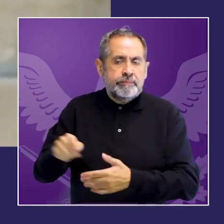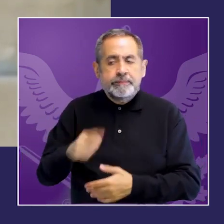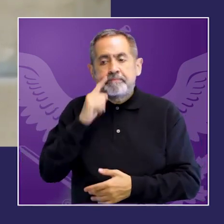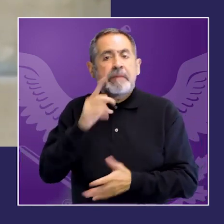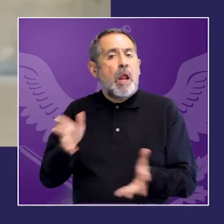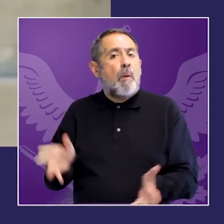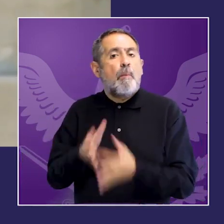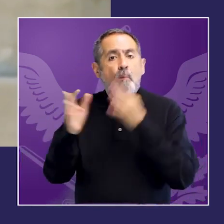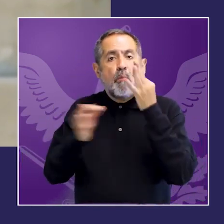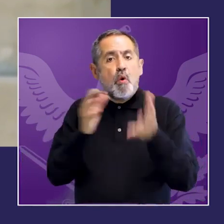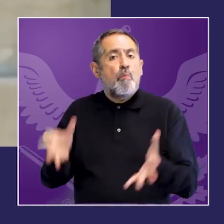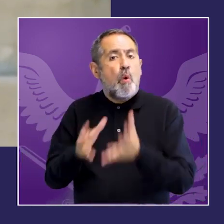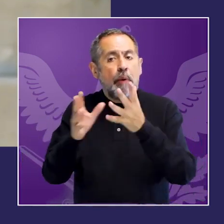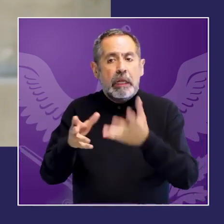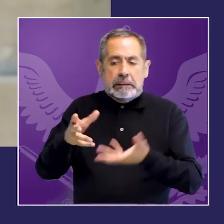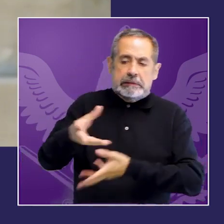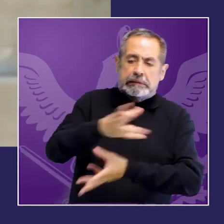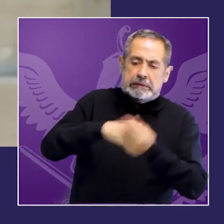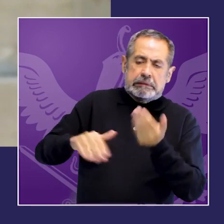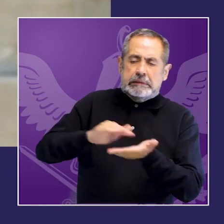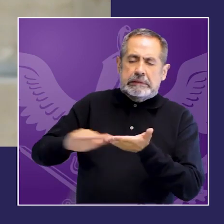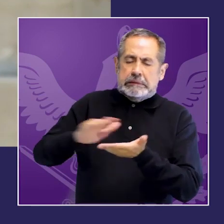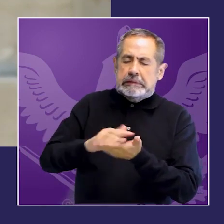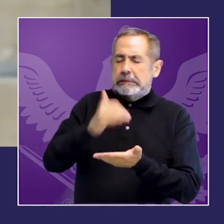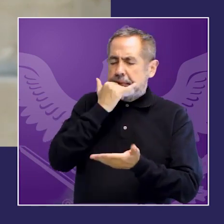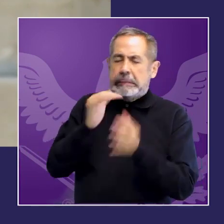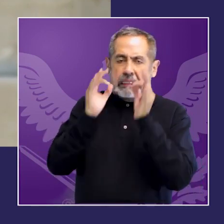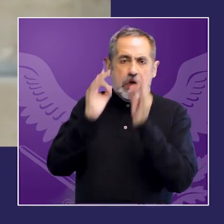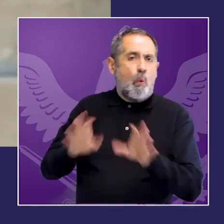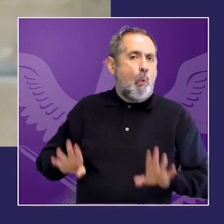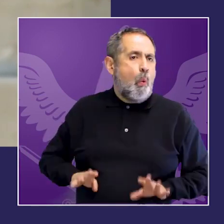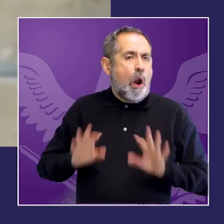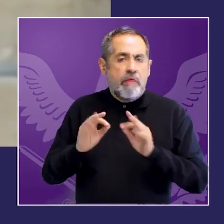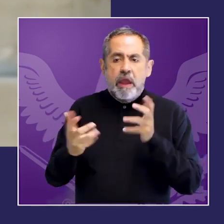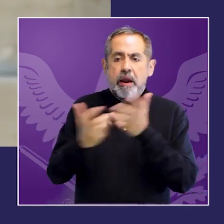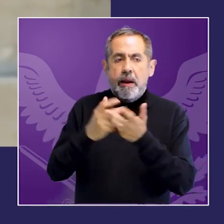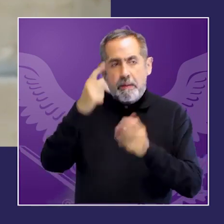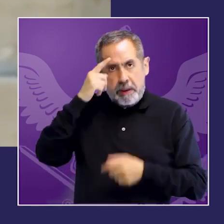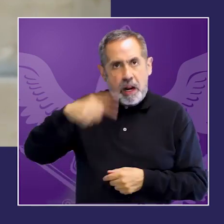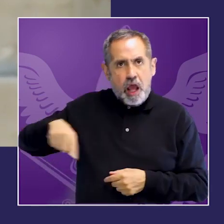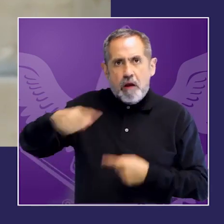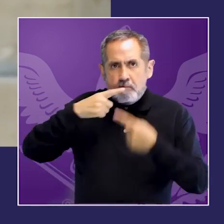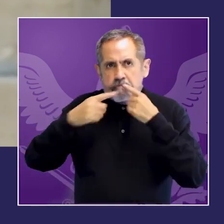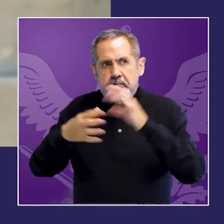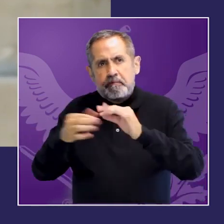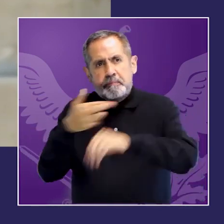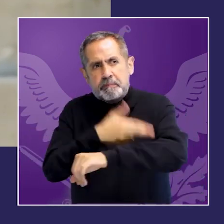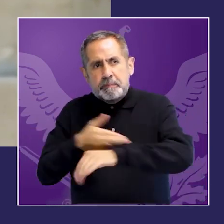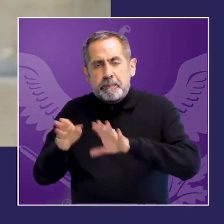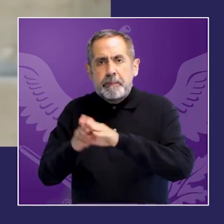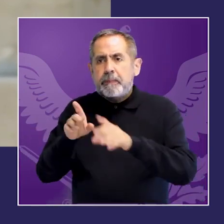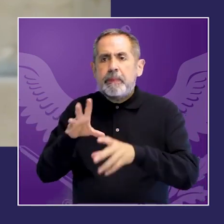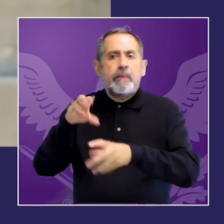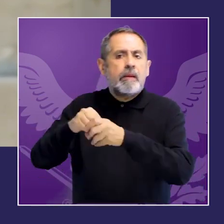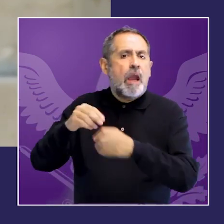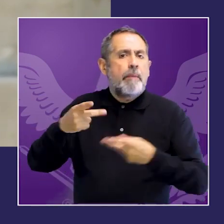como tal por la víctima y sus allegadas adecuada a sus circunstancias y situaciones concretas